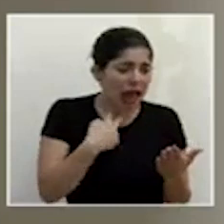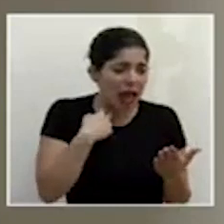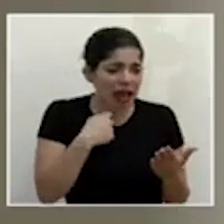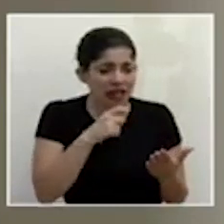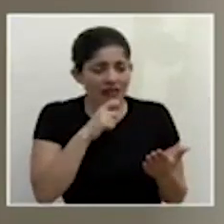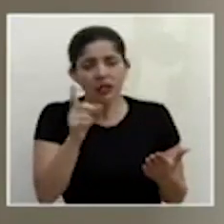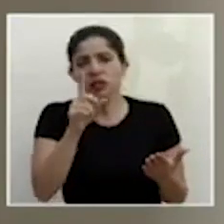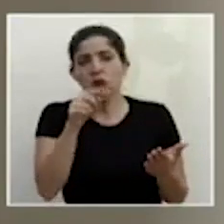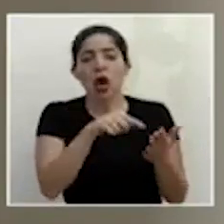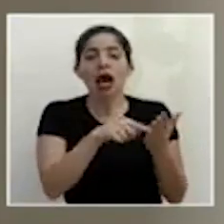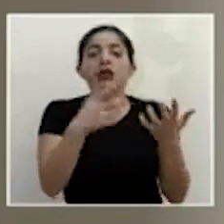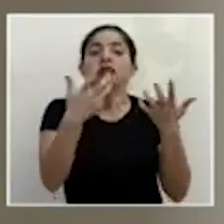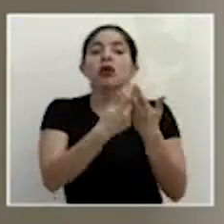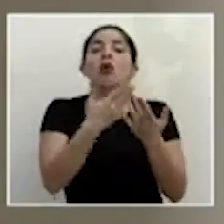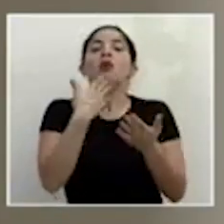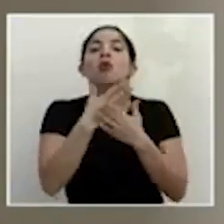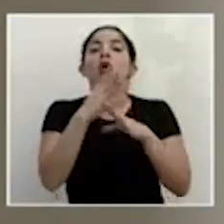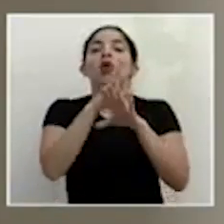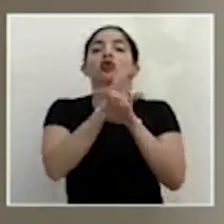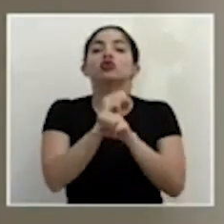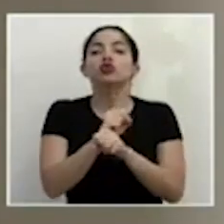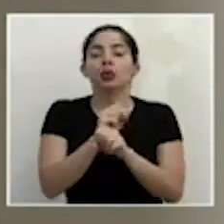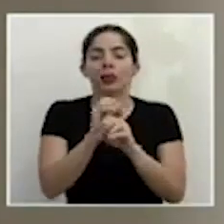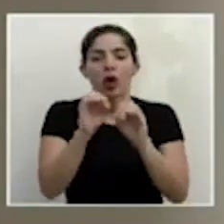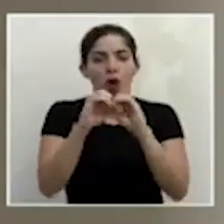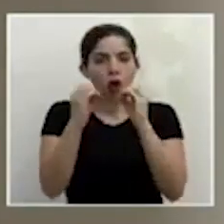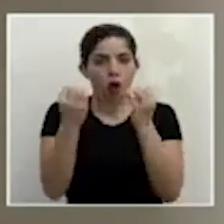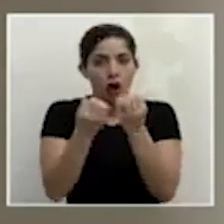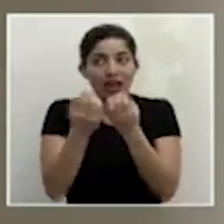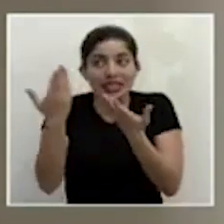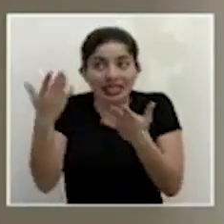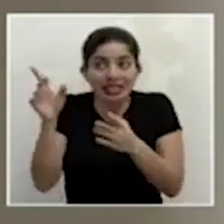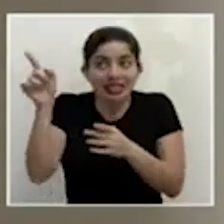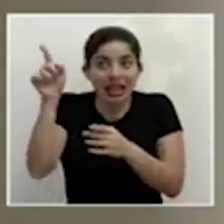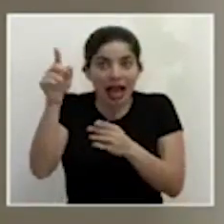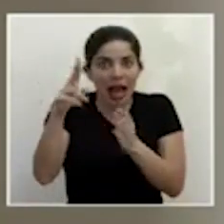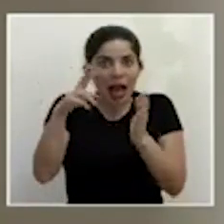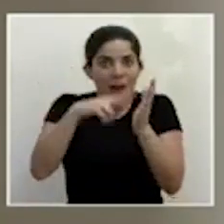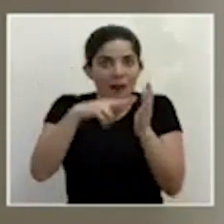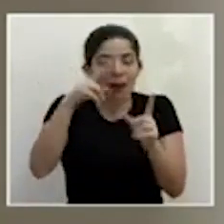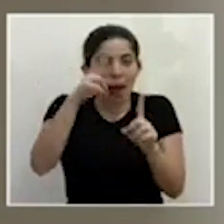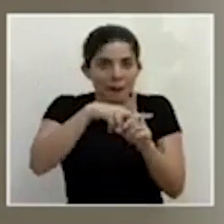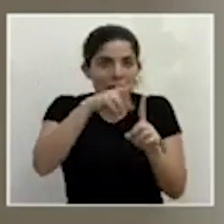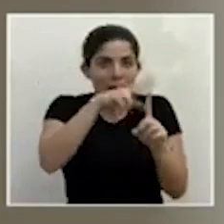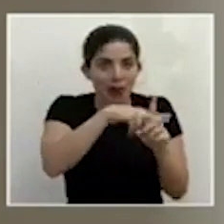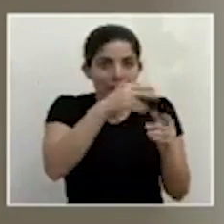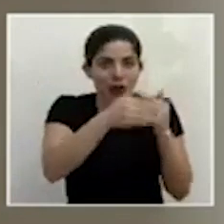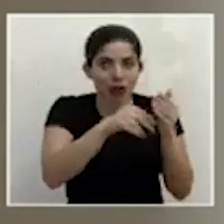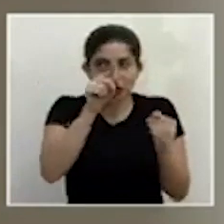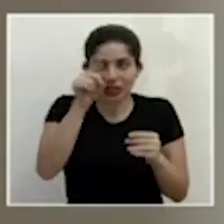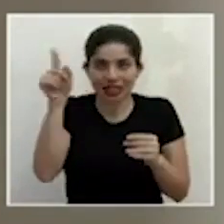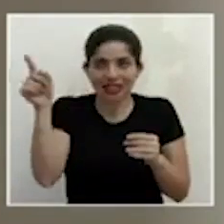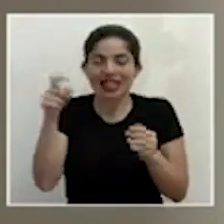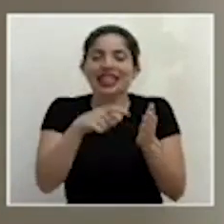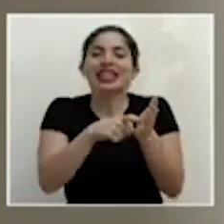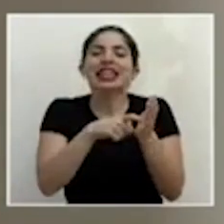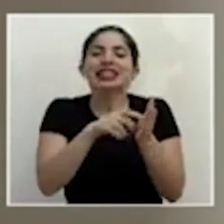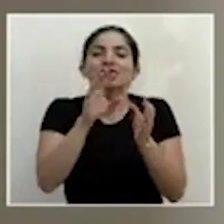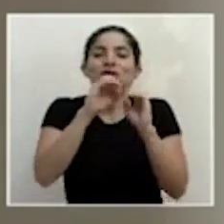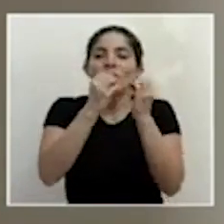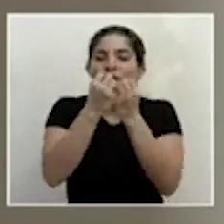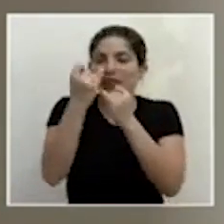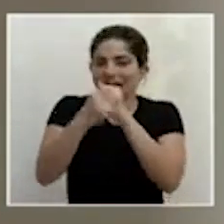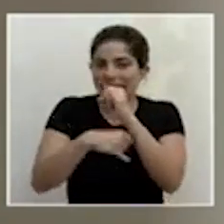está tomado de acuerdo a las buenas prácticas de organizaciones que ya han implementado este tipo de procedimientos requisitos de organismos